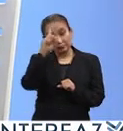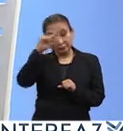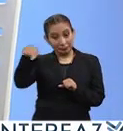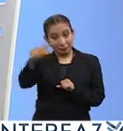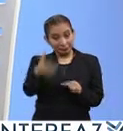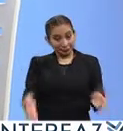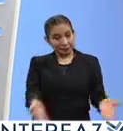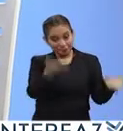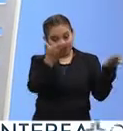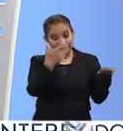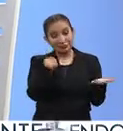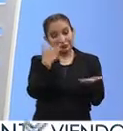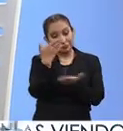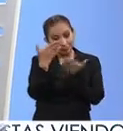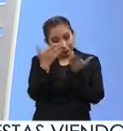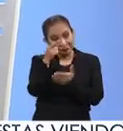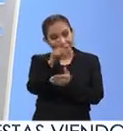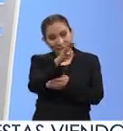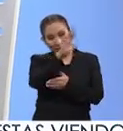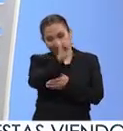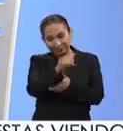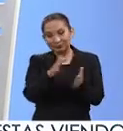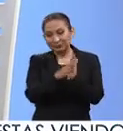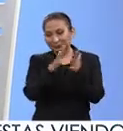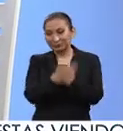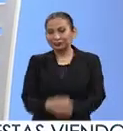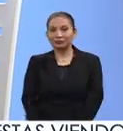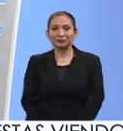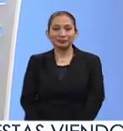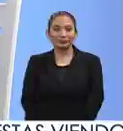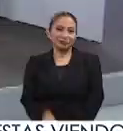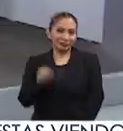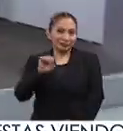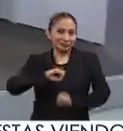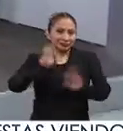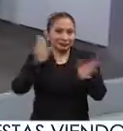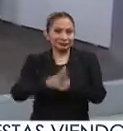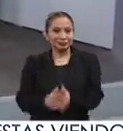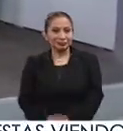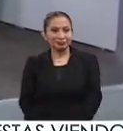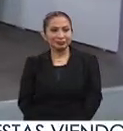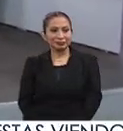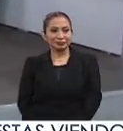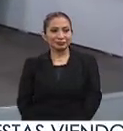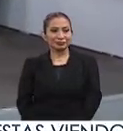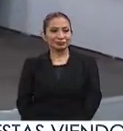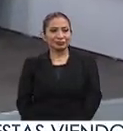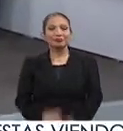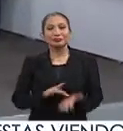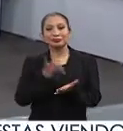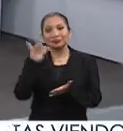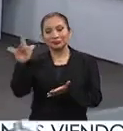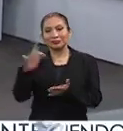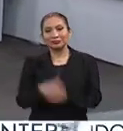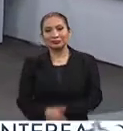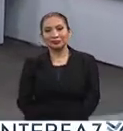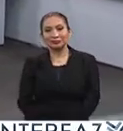a todos esta experiencia que ellos sean también participantes de este tipo de becas. Sí, sí, de hecho. Gracias, muchas gracias. Muchas gracias.